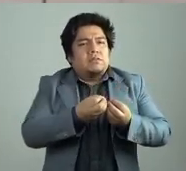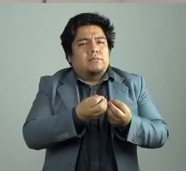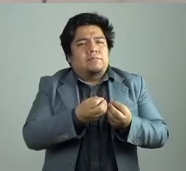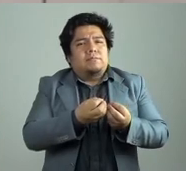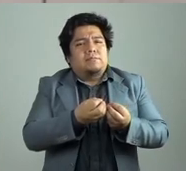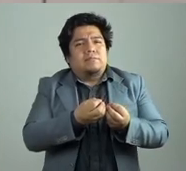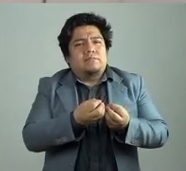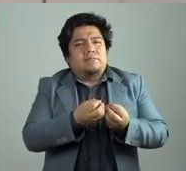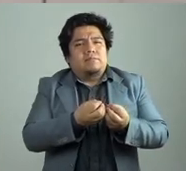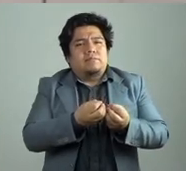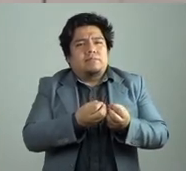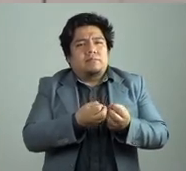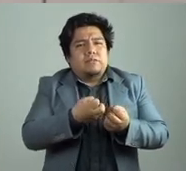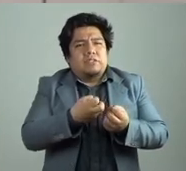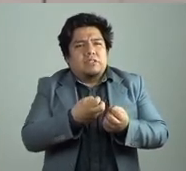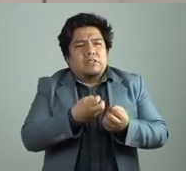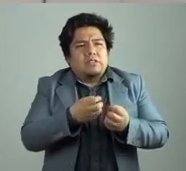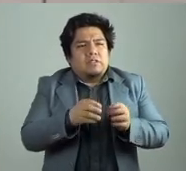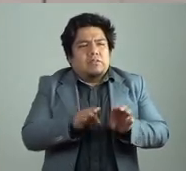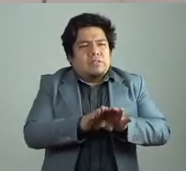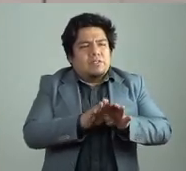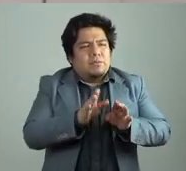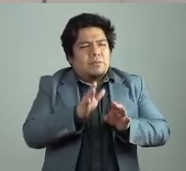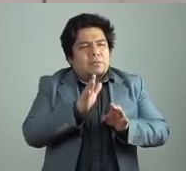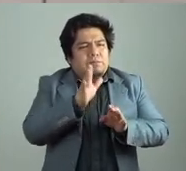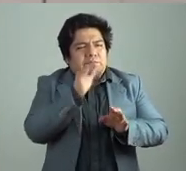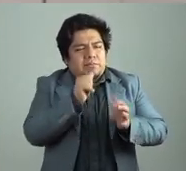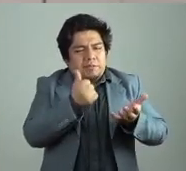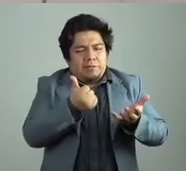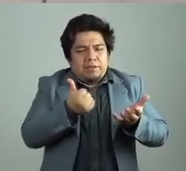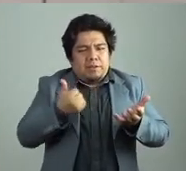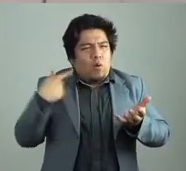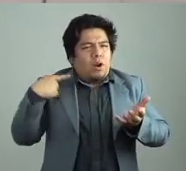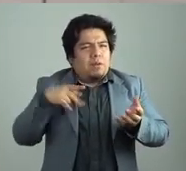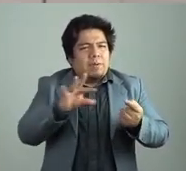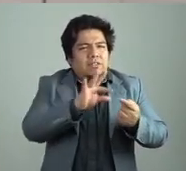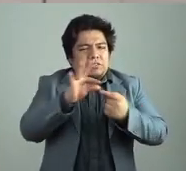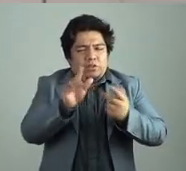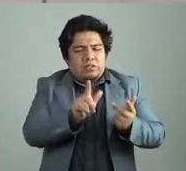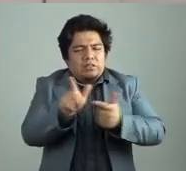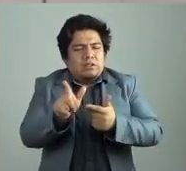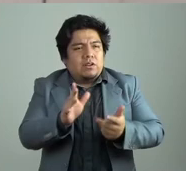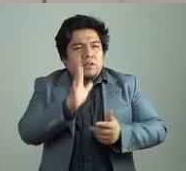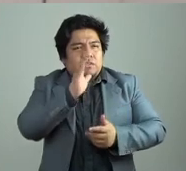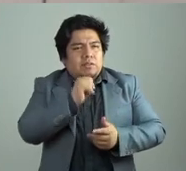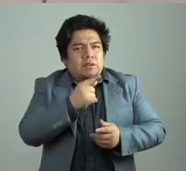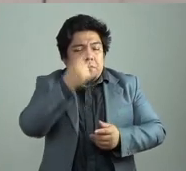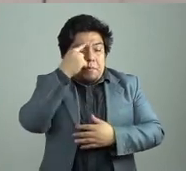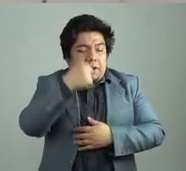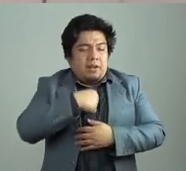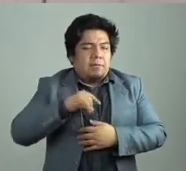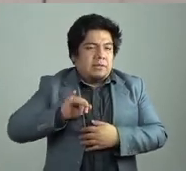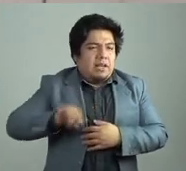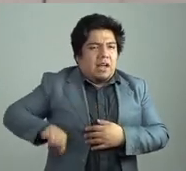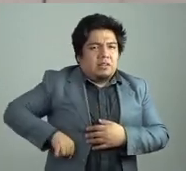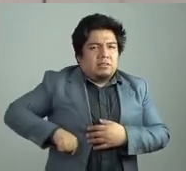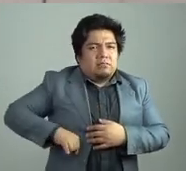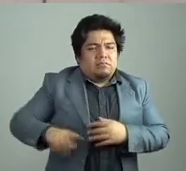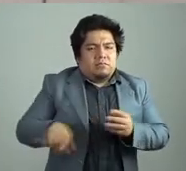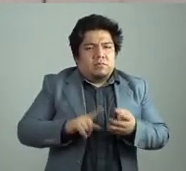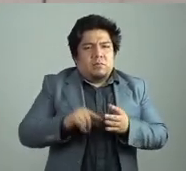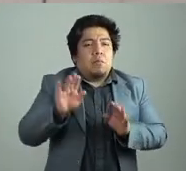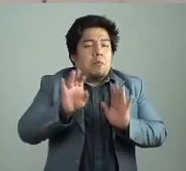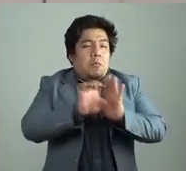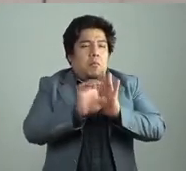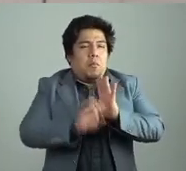Que no puede tener seguidores, ¿no? Entonces, esos son los autores que a mí me interesan, me interesan sobremanera. Kafka, por